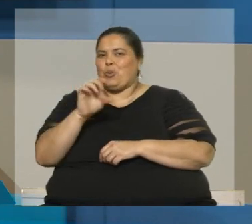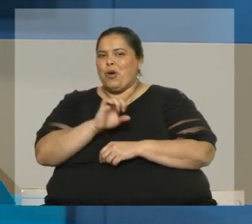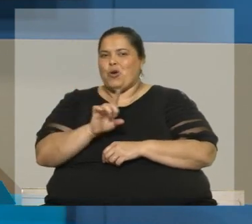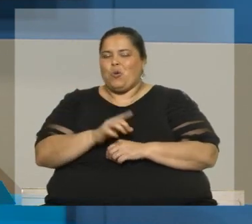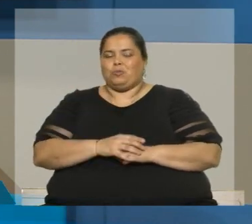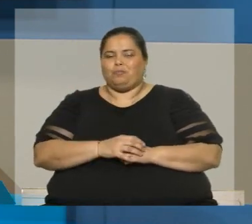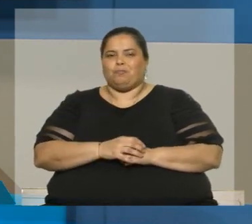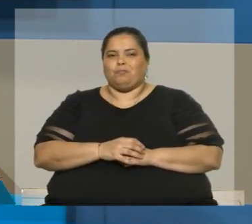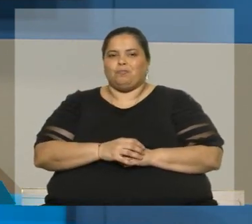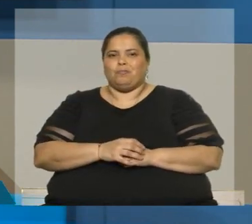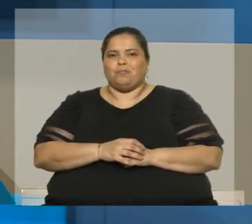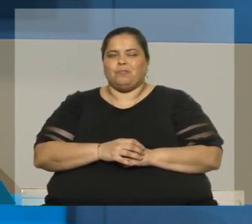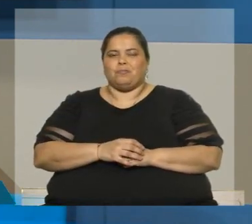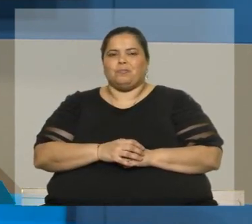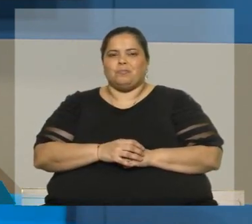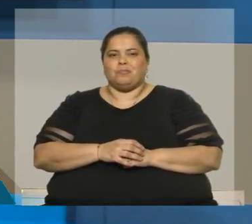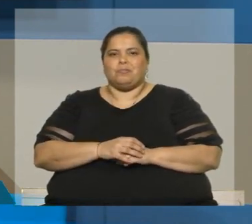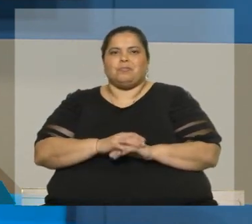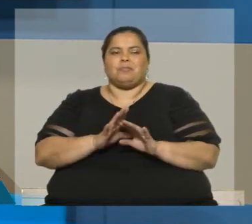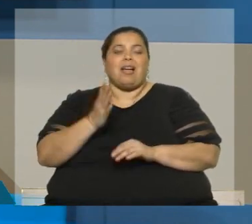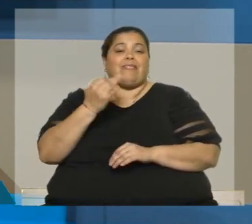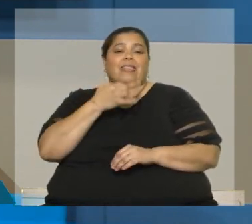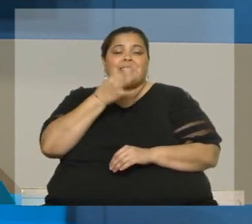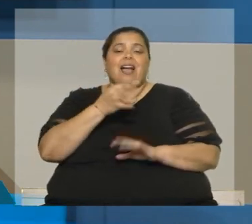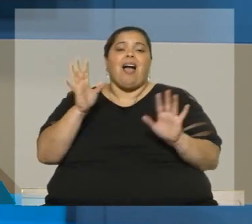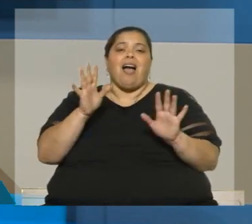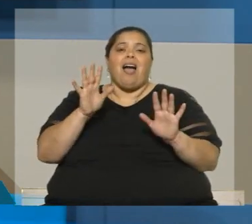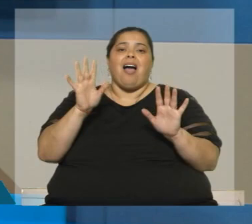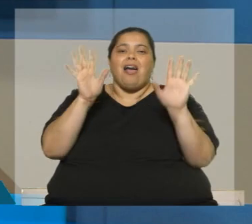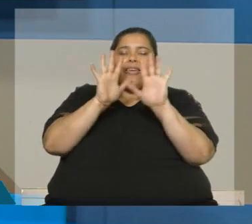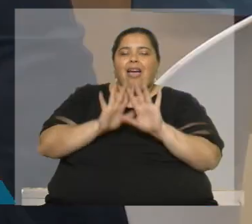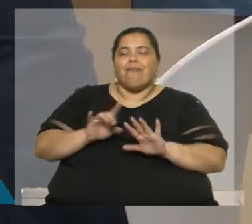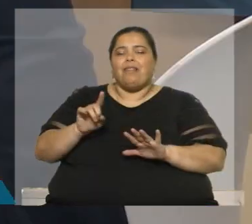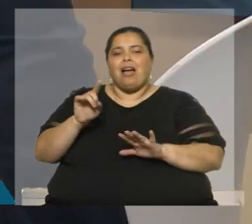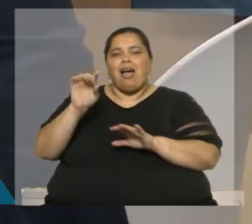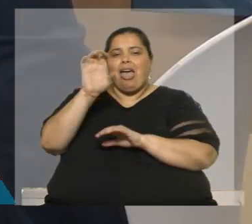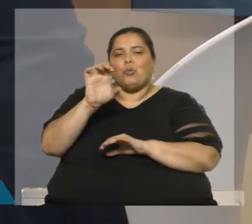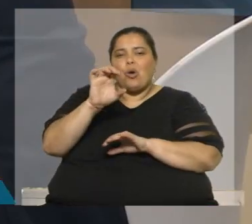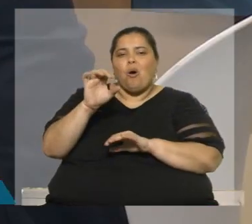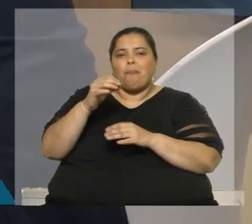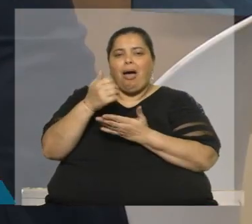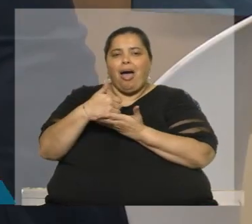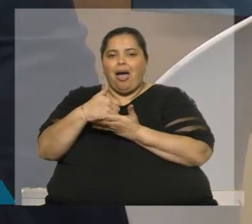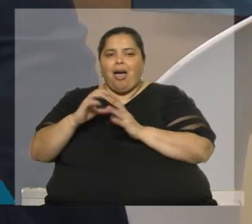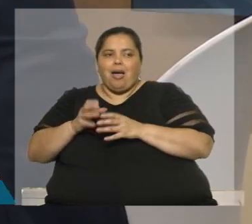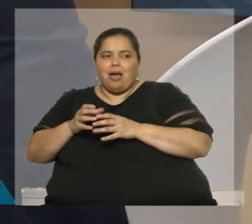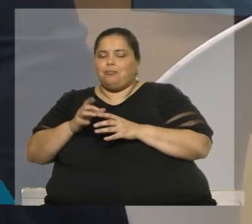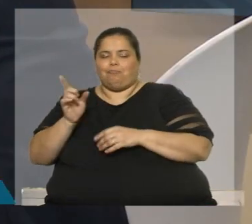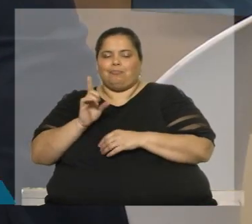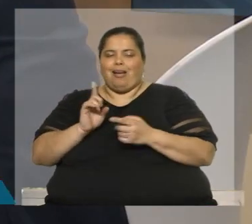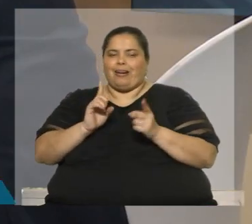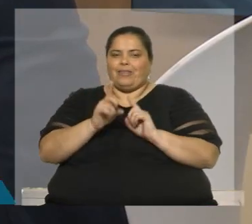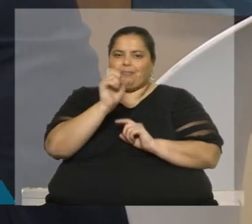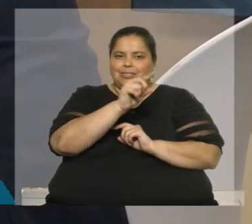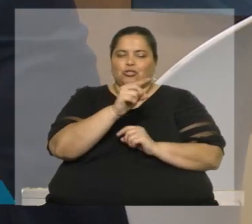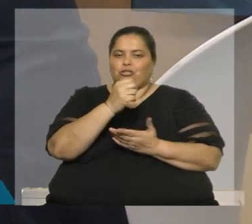niebla en el canal, Europa está aislada, creo que hay niebla en el canal, el Reino Unido está aislado. Le quiero preguntar por el programa Espía